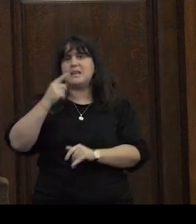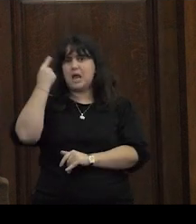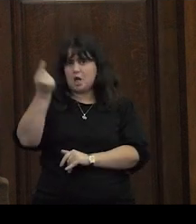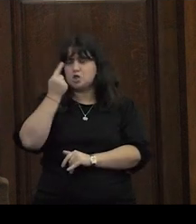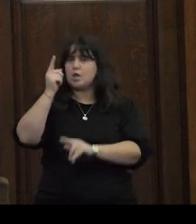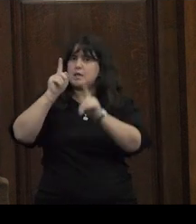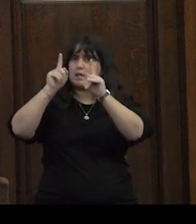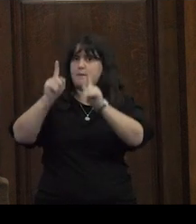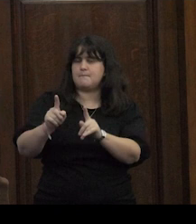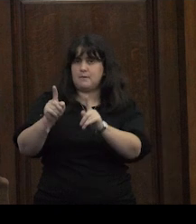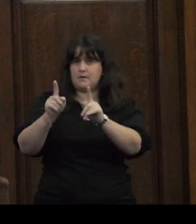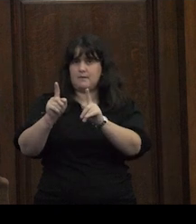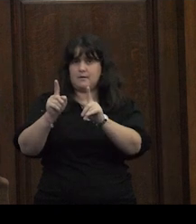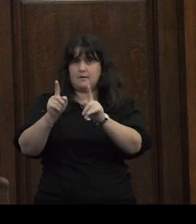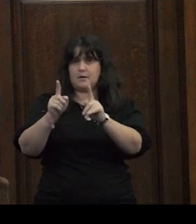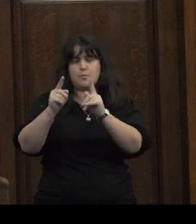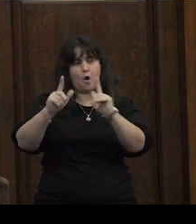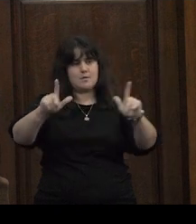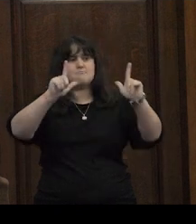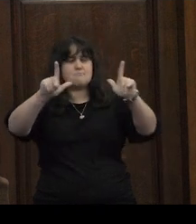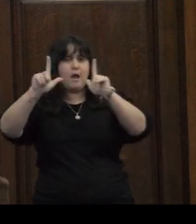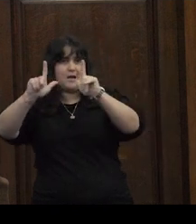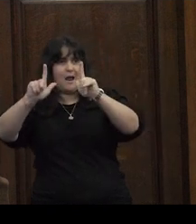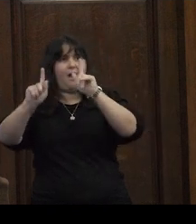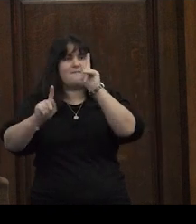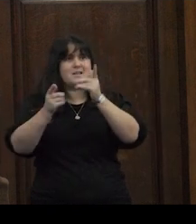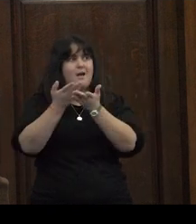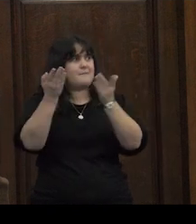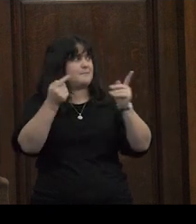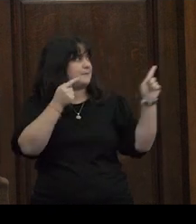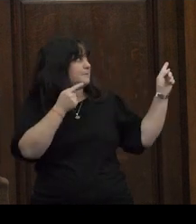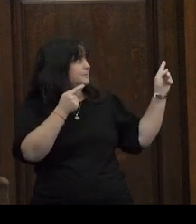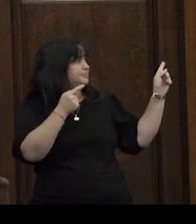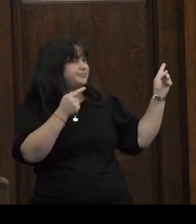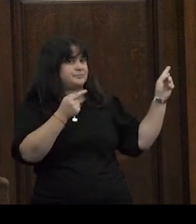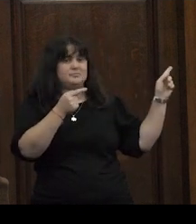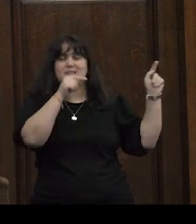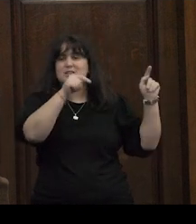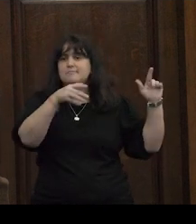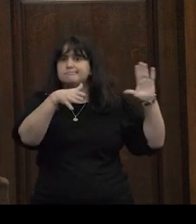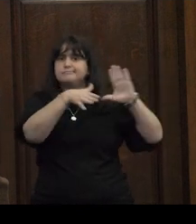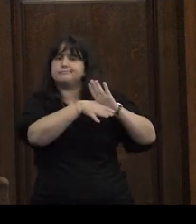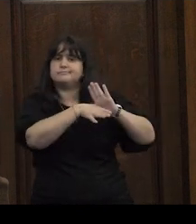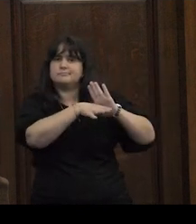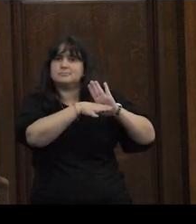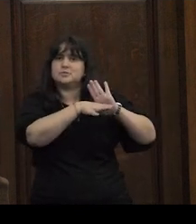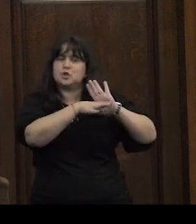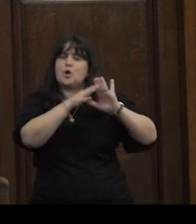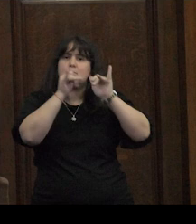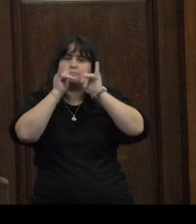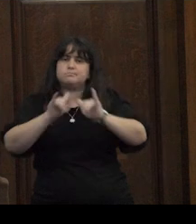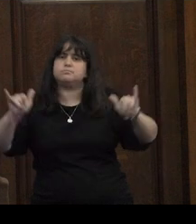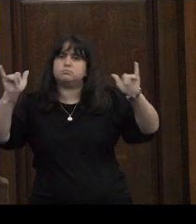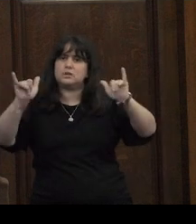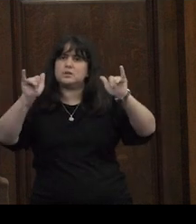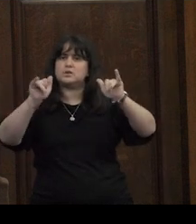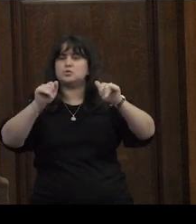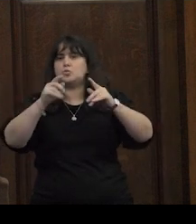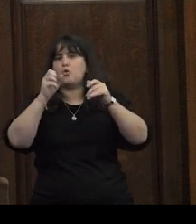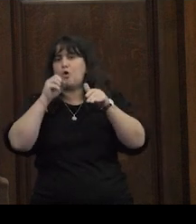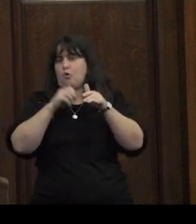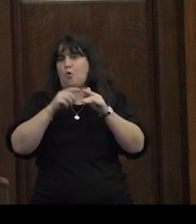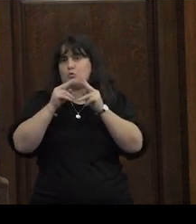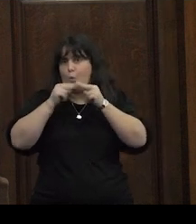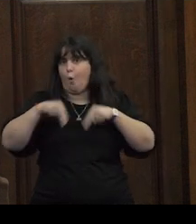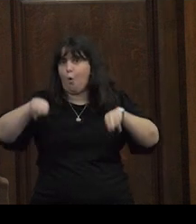internacionales como esas imágenes que ustedes ven allí que se corresponde con una campaña del fondo de